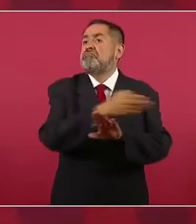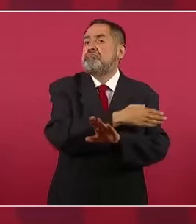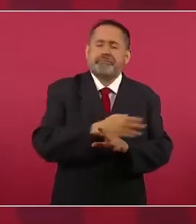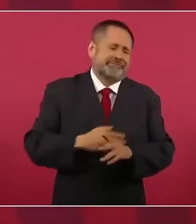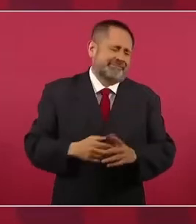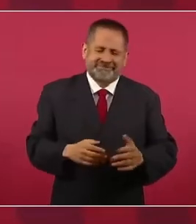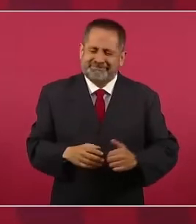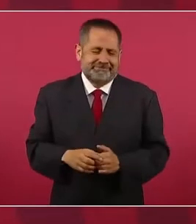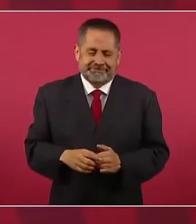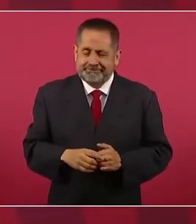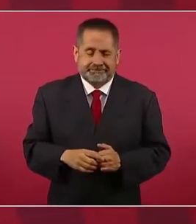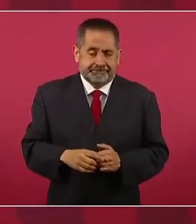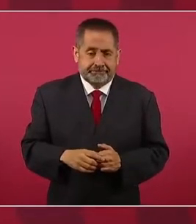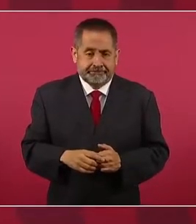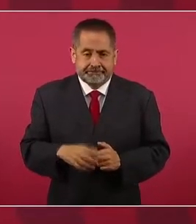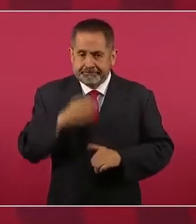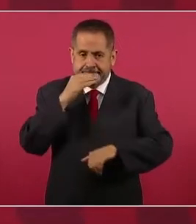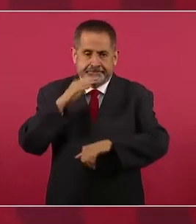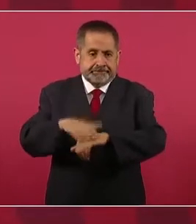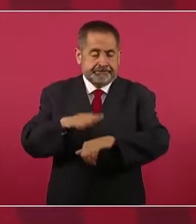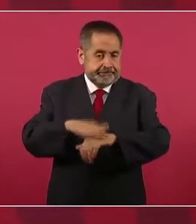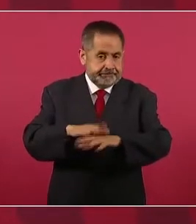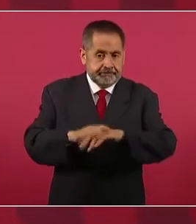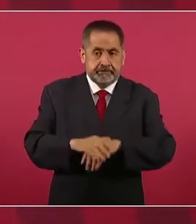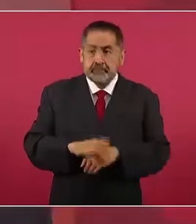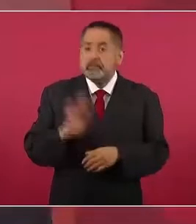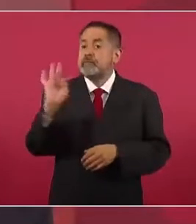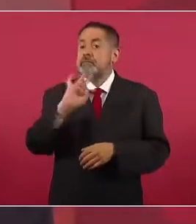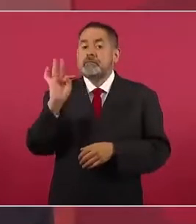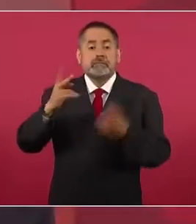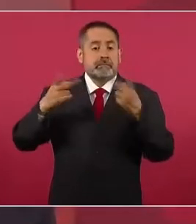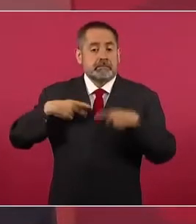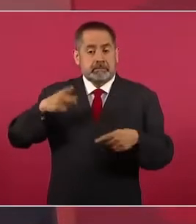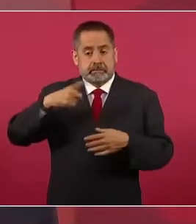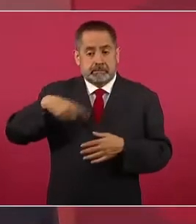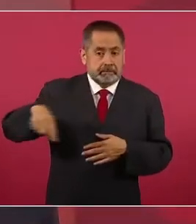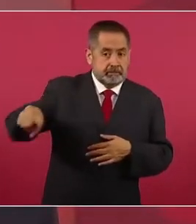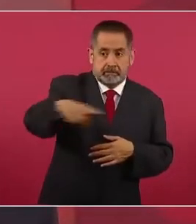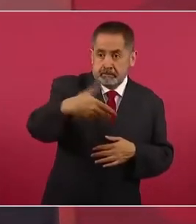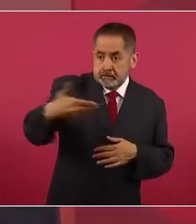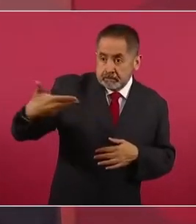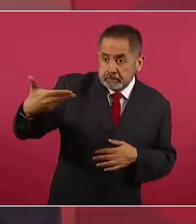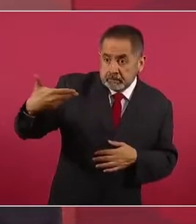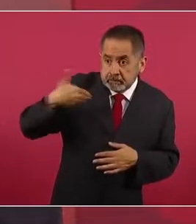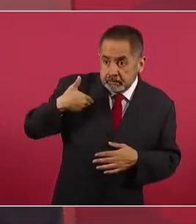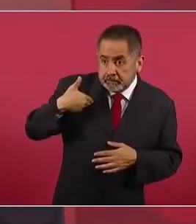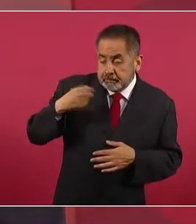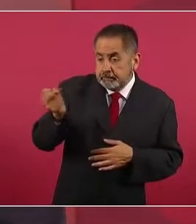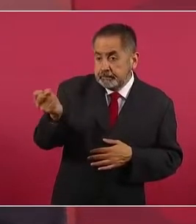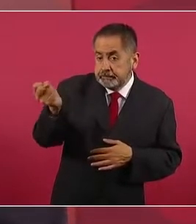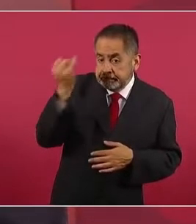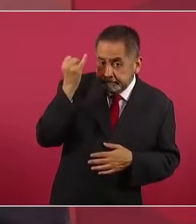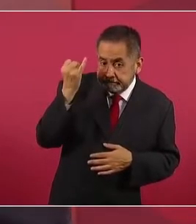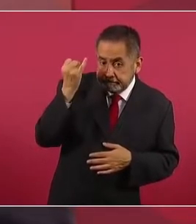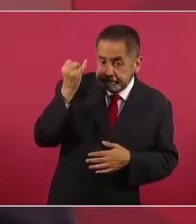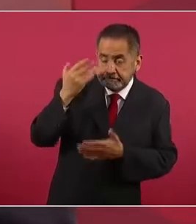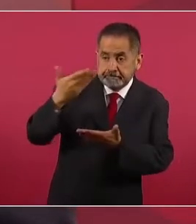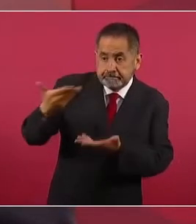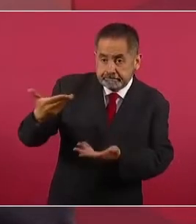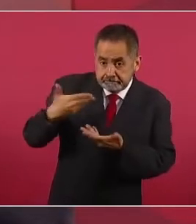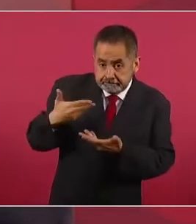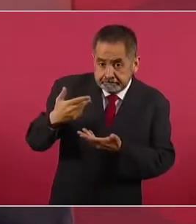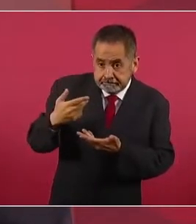y advertí, sólo sí el pueblo lo pide. Por eso,